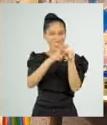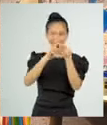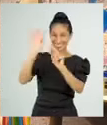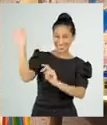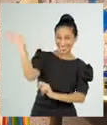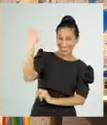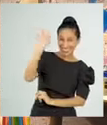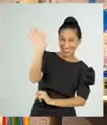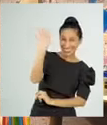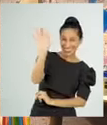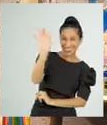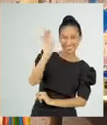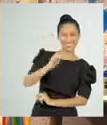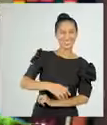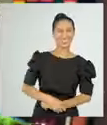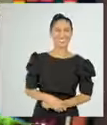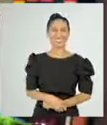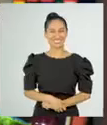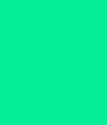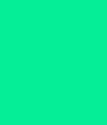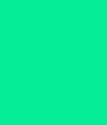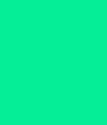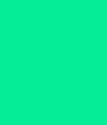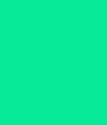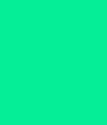Hasta la próxima.